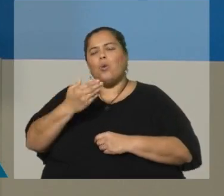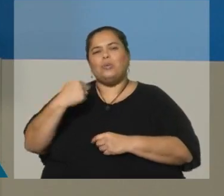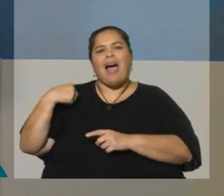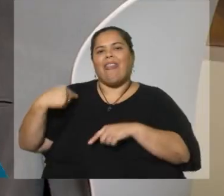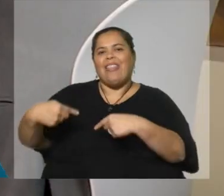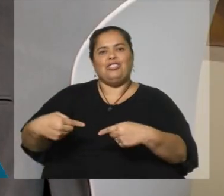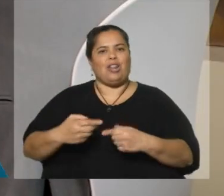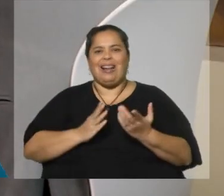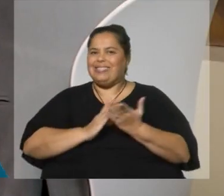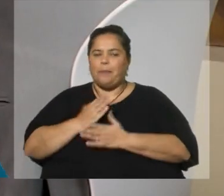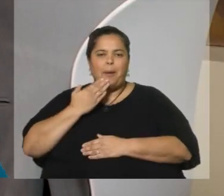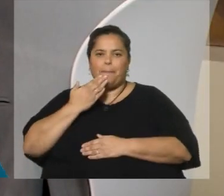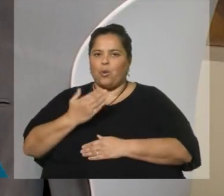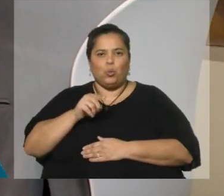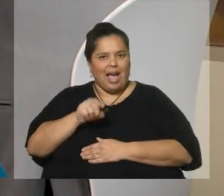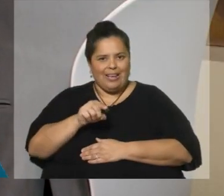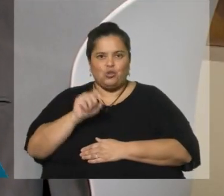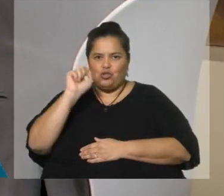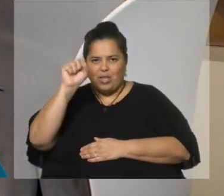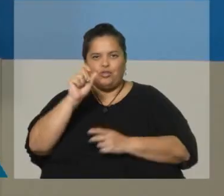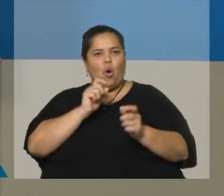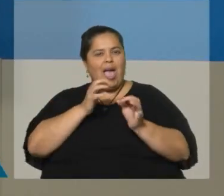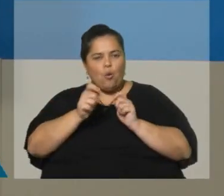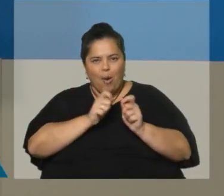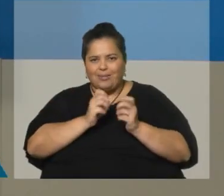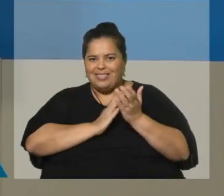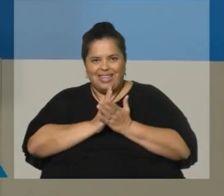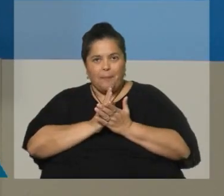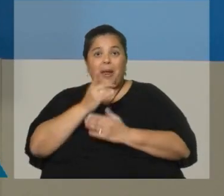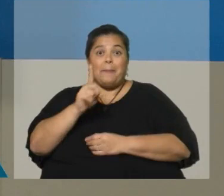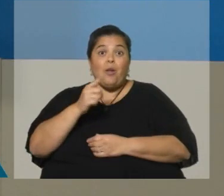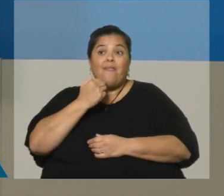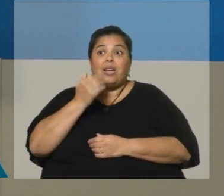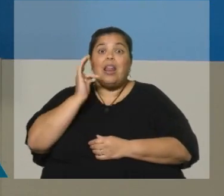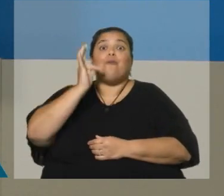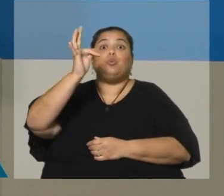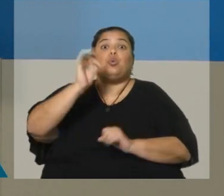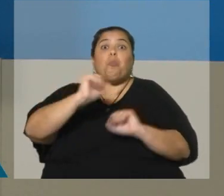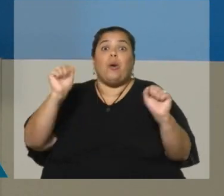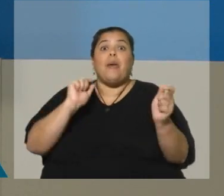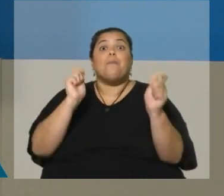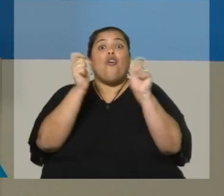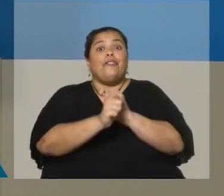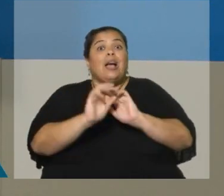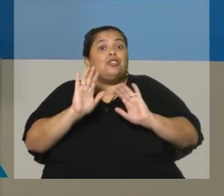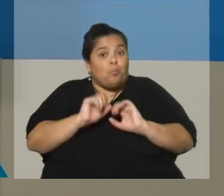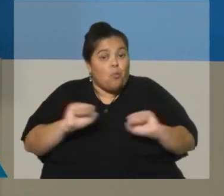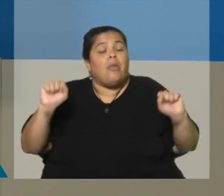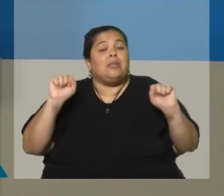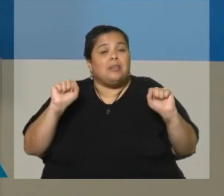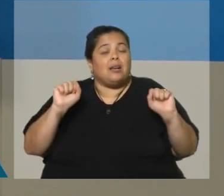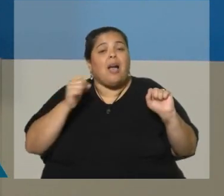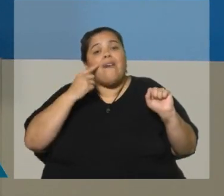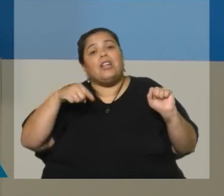Siempre se pregunta eso. Siempre se pregunta eso en los censos y en las encuestas. Pero, bueno, quién sabe, en el futuro hay que modificarla y ver